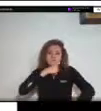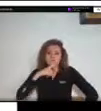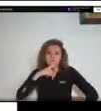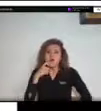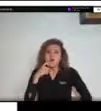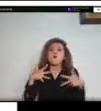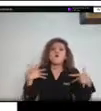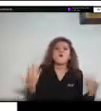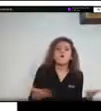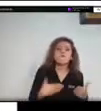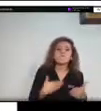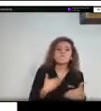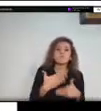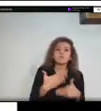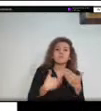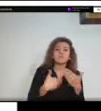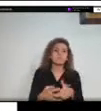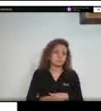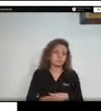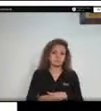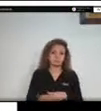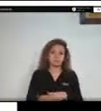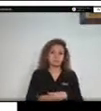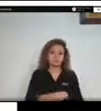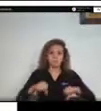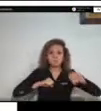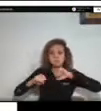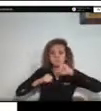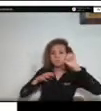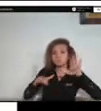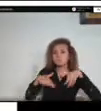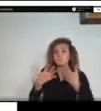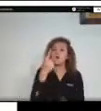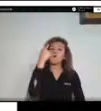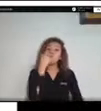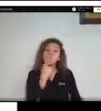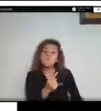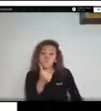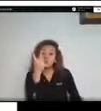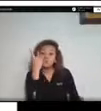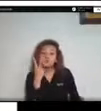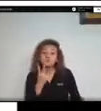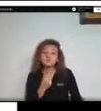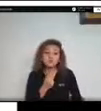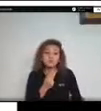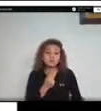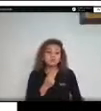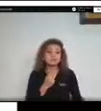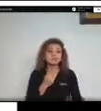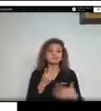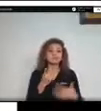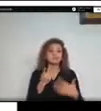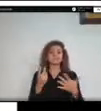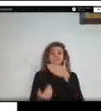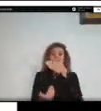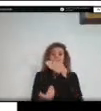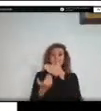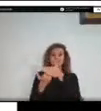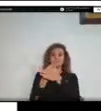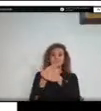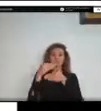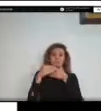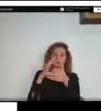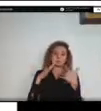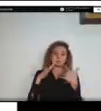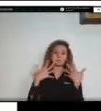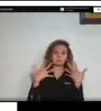actuar pueden pasar uno o dos días desde que inicie la conflagración lo otro es los equipos cabe decir